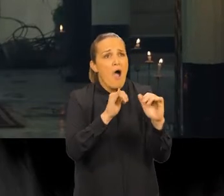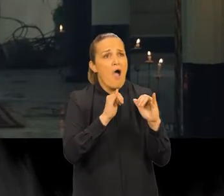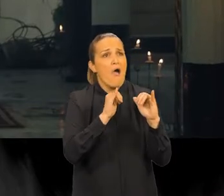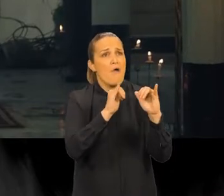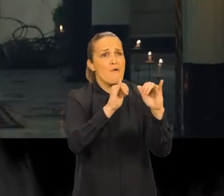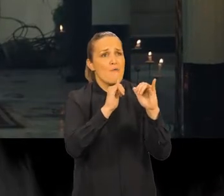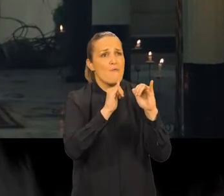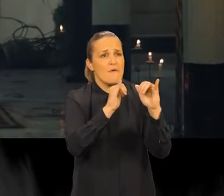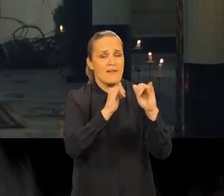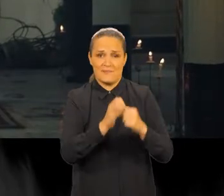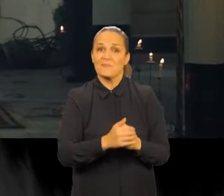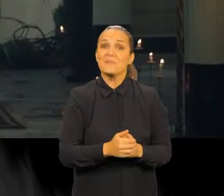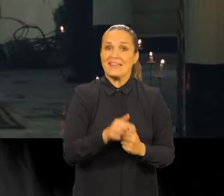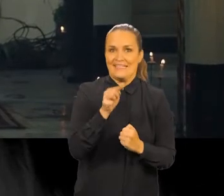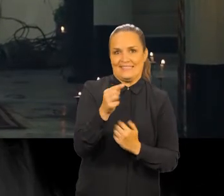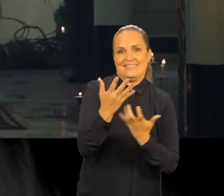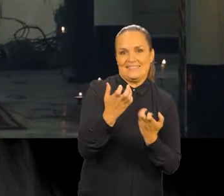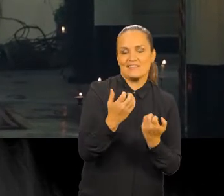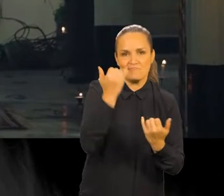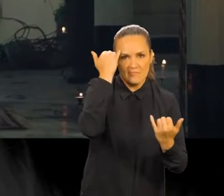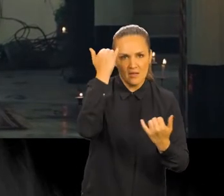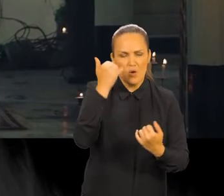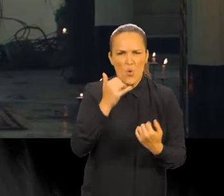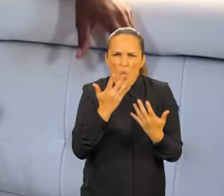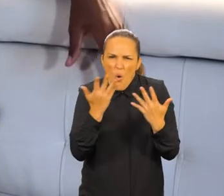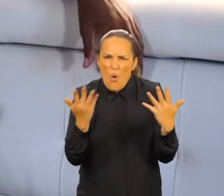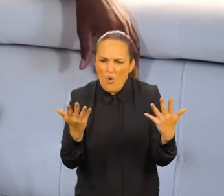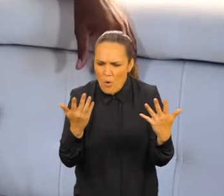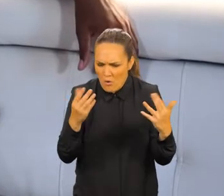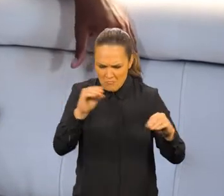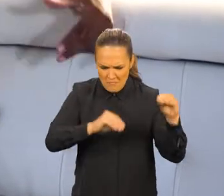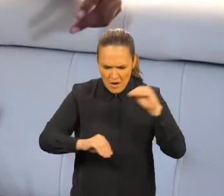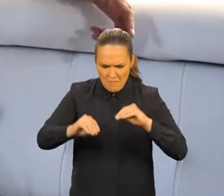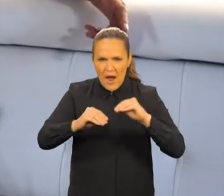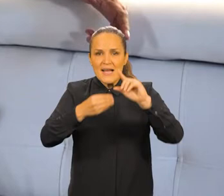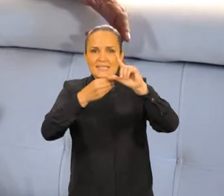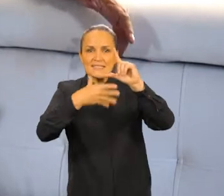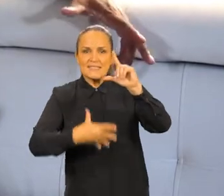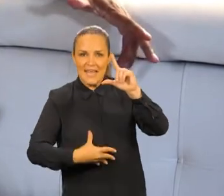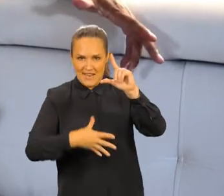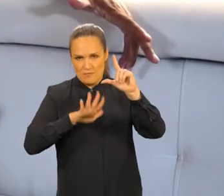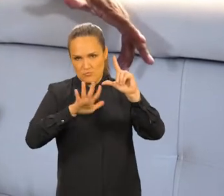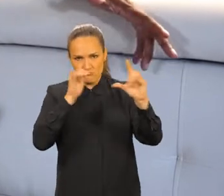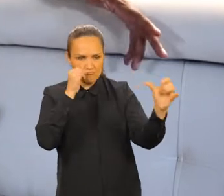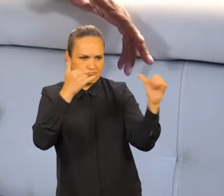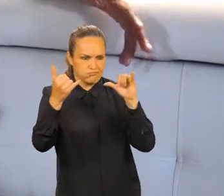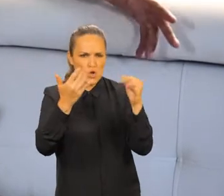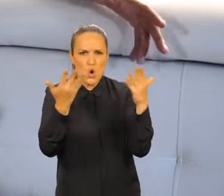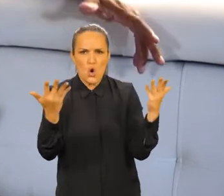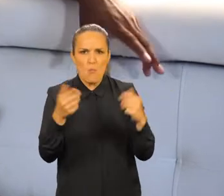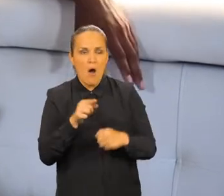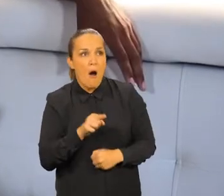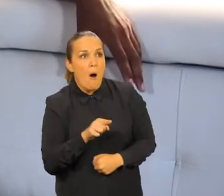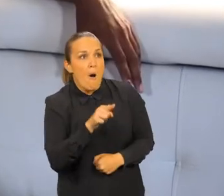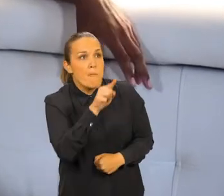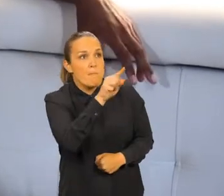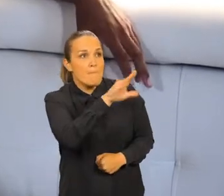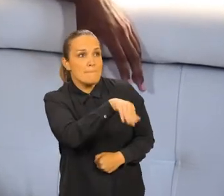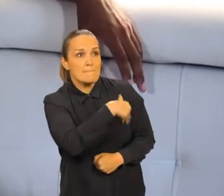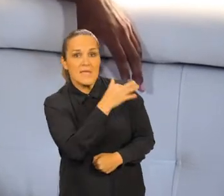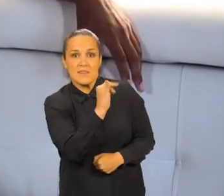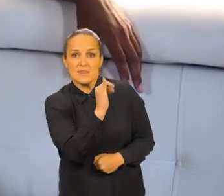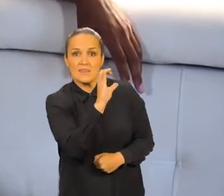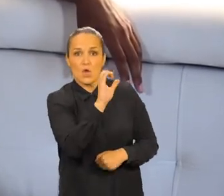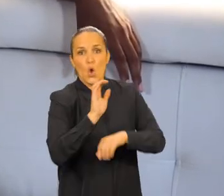niños tengan unos referentes también propios. La forma que nosotros vimos para poder realizar esta serie fue a través de las